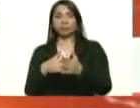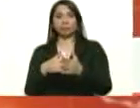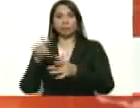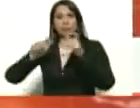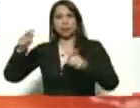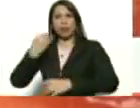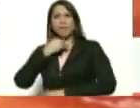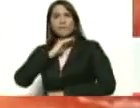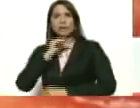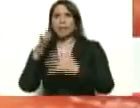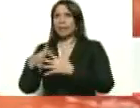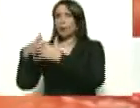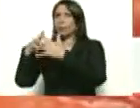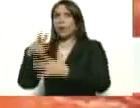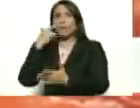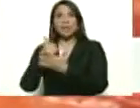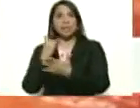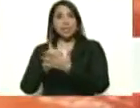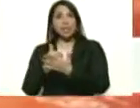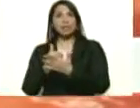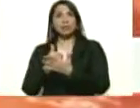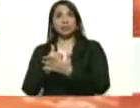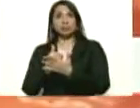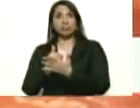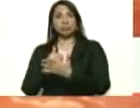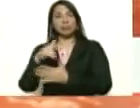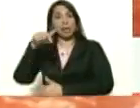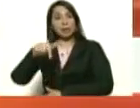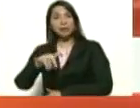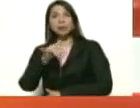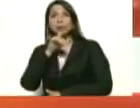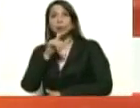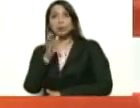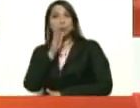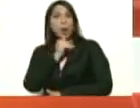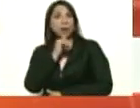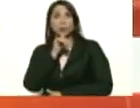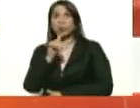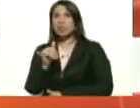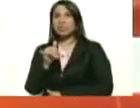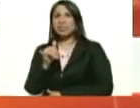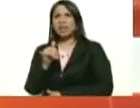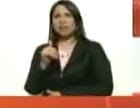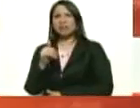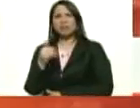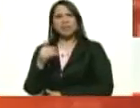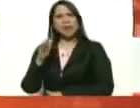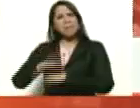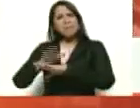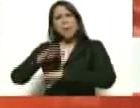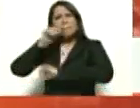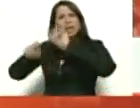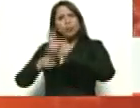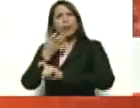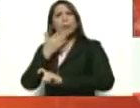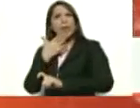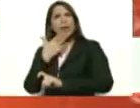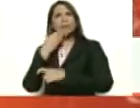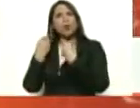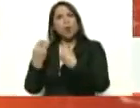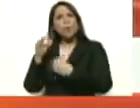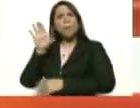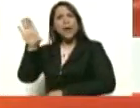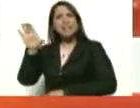Y fíjense cómo es la cosa, ni es noticia. Ni es noticia, uno pregunta, ¿y por qué no es noticia que un país llega a 700.000